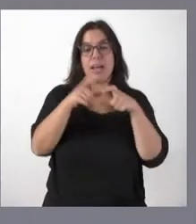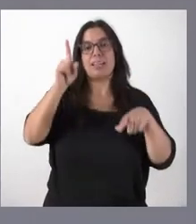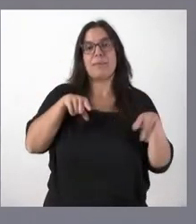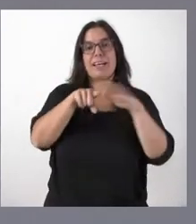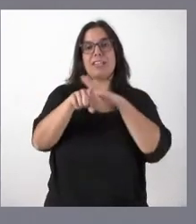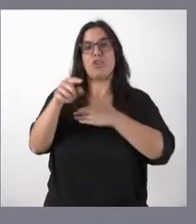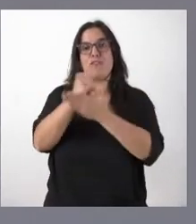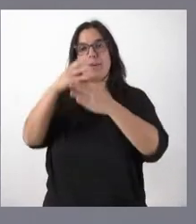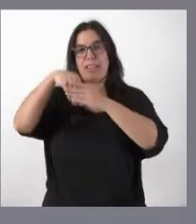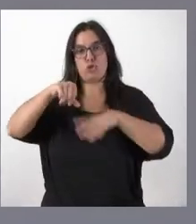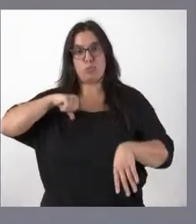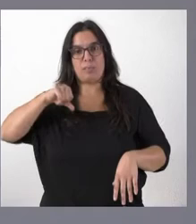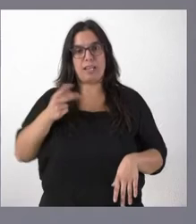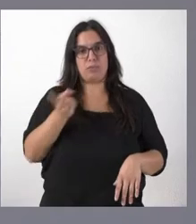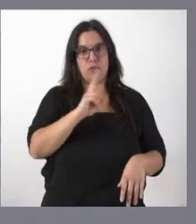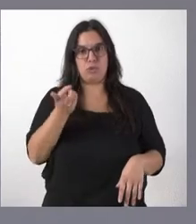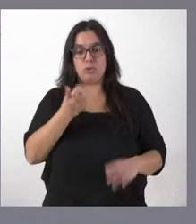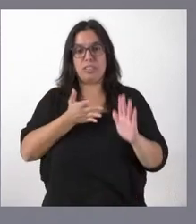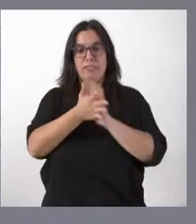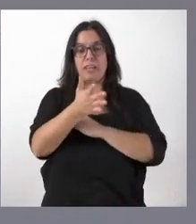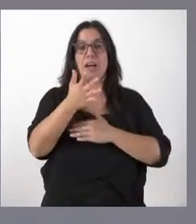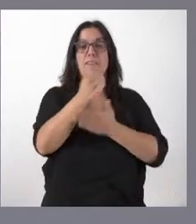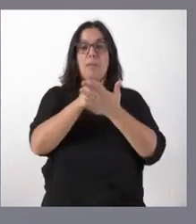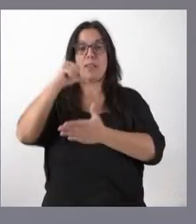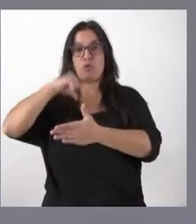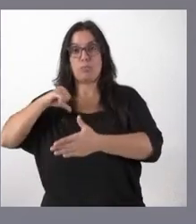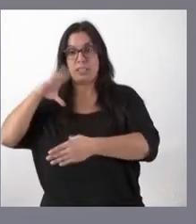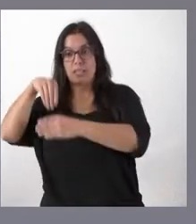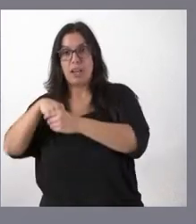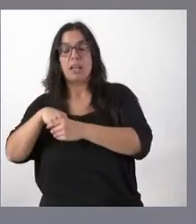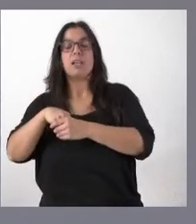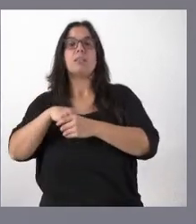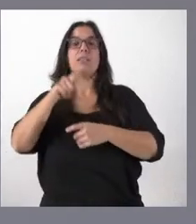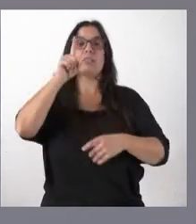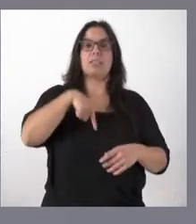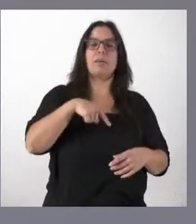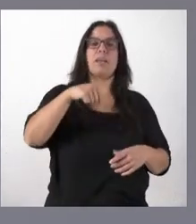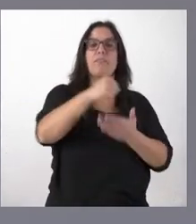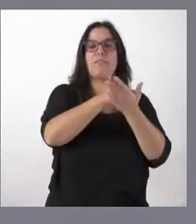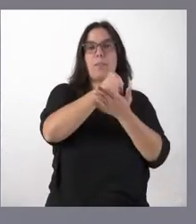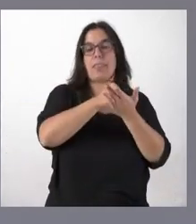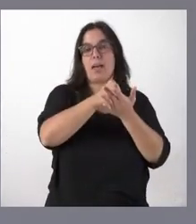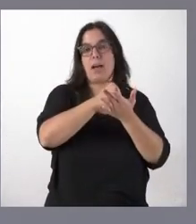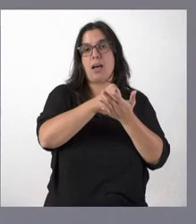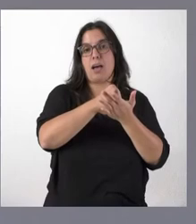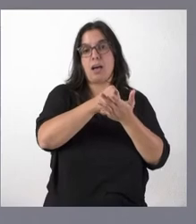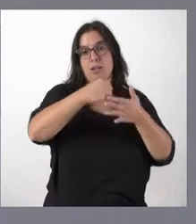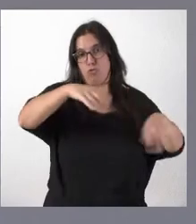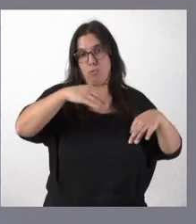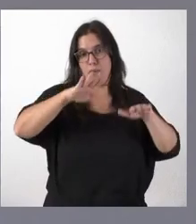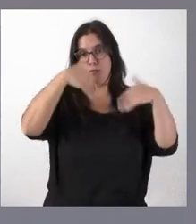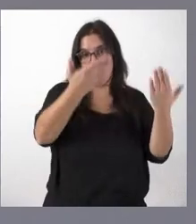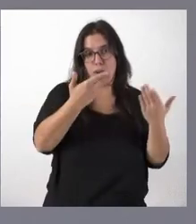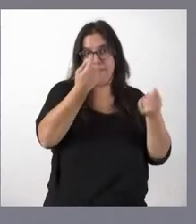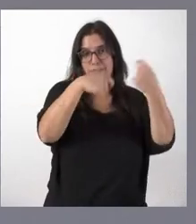hospitalaria. En definitiva, actuamos tanto sobre la farmacia hospitalaria como sobre la farmacia no hospitalaria, la que